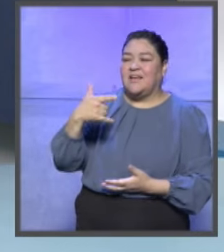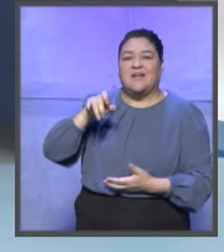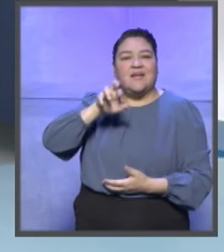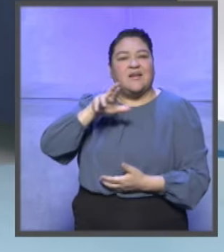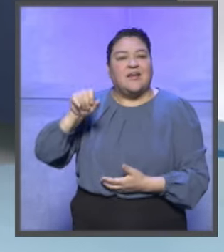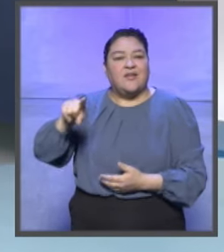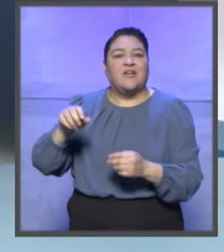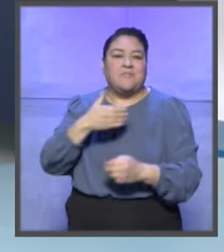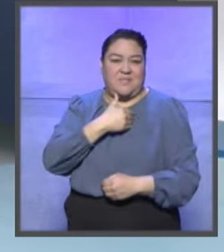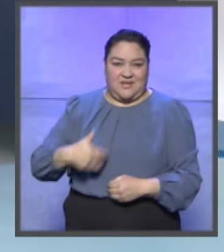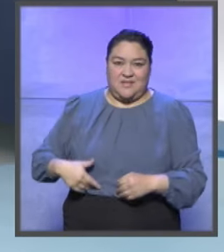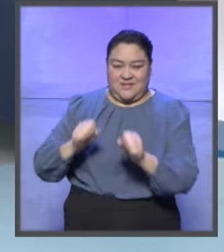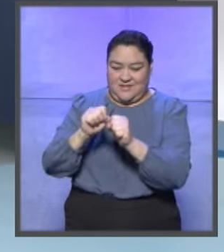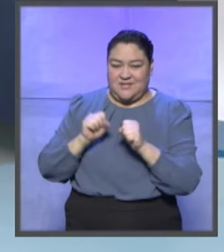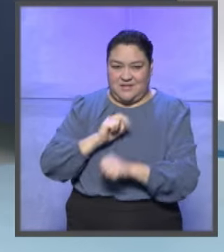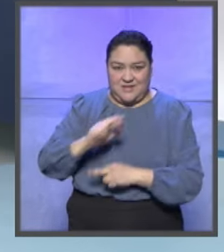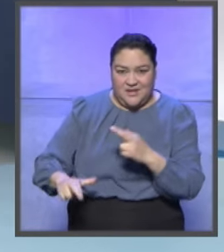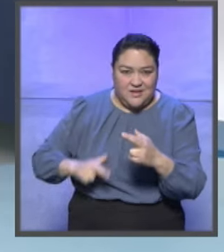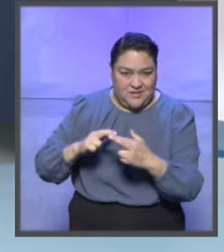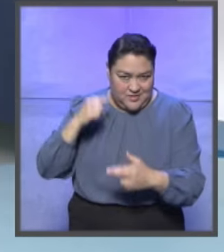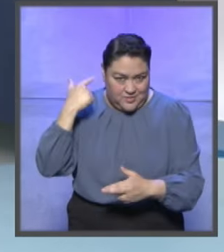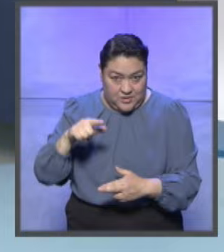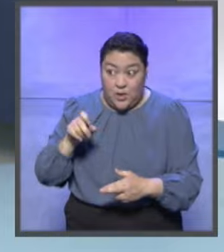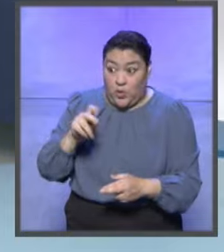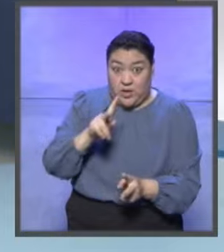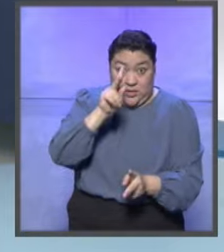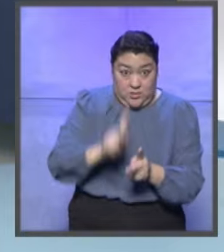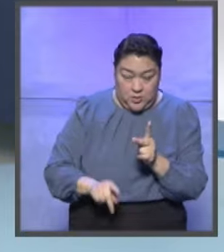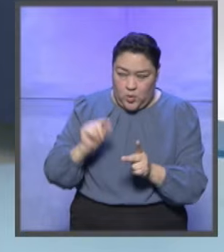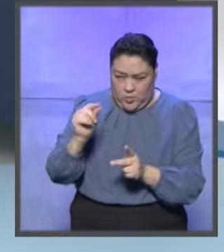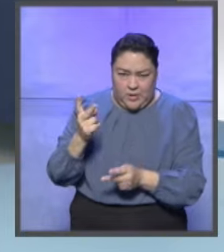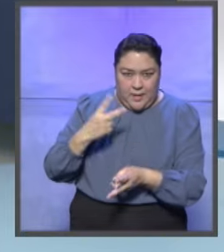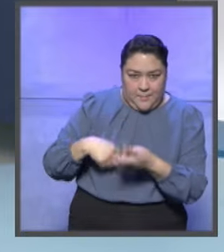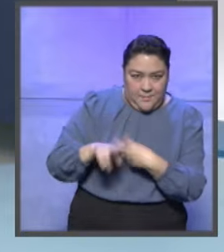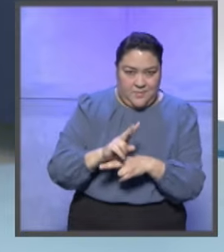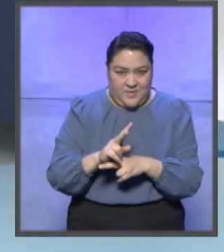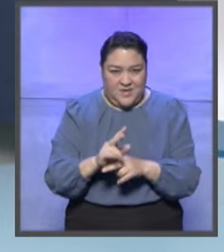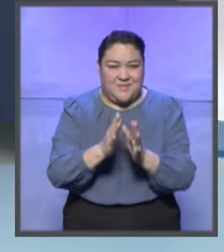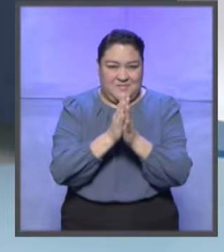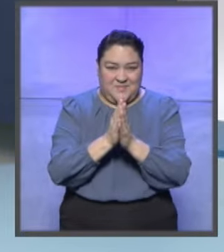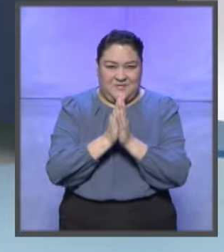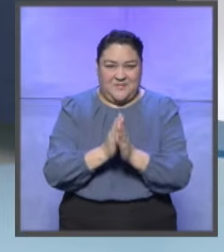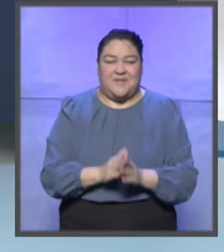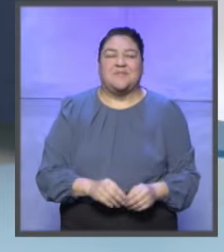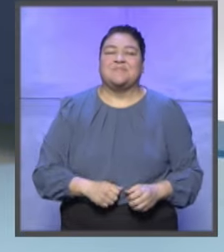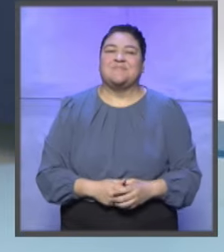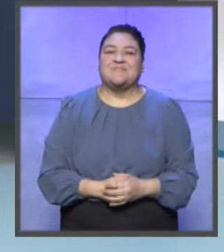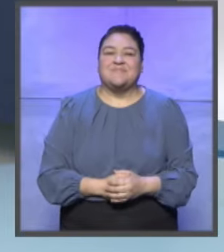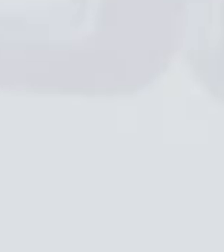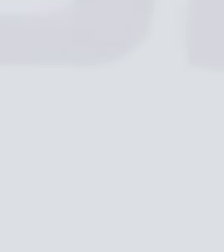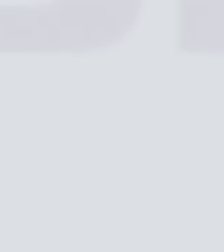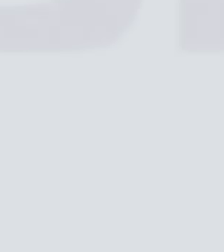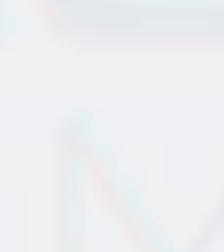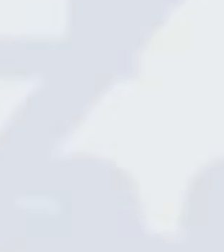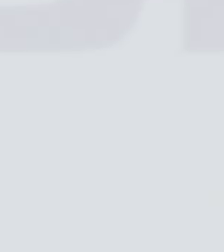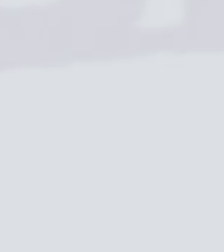de la Sala Regional Guadalajara, está conversando con nosotros, lo va a seguir haciendo después de esta pausa. Regresamos, es muy breve.